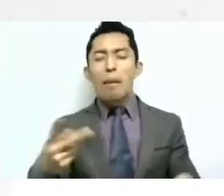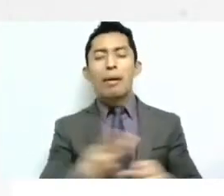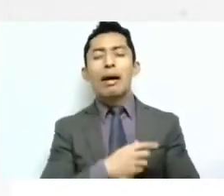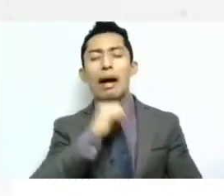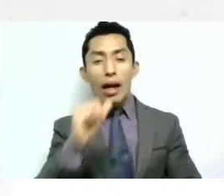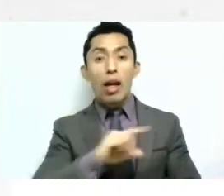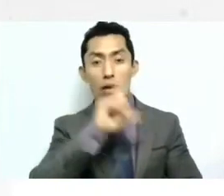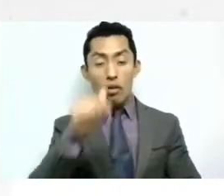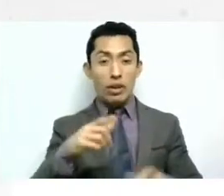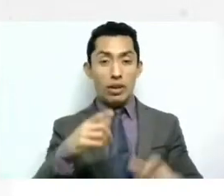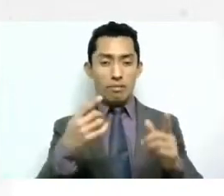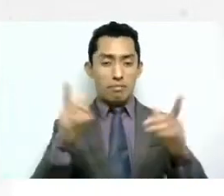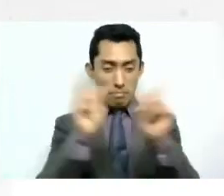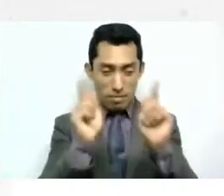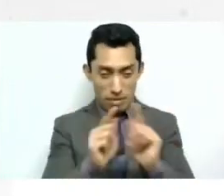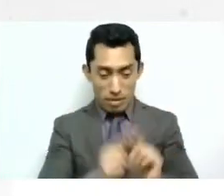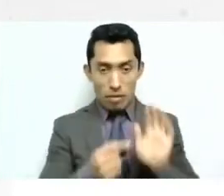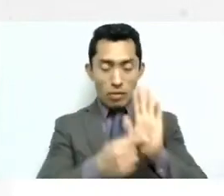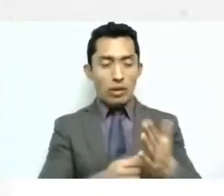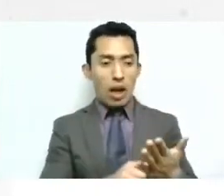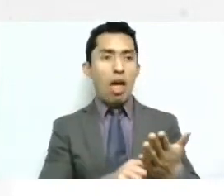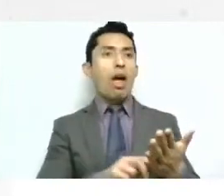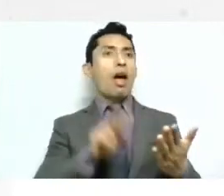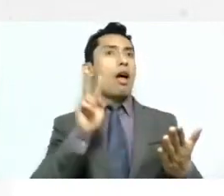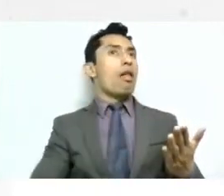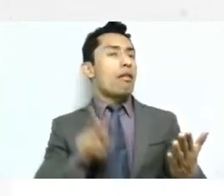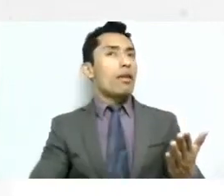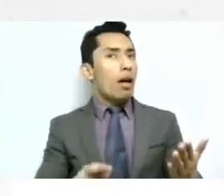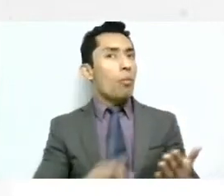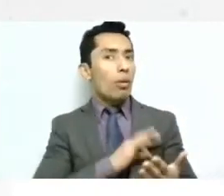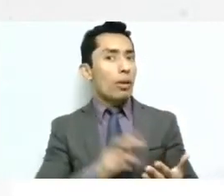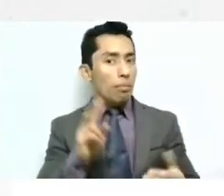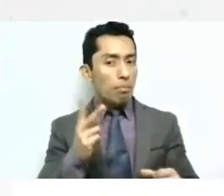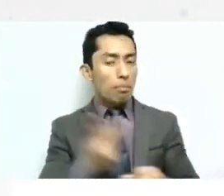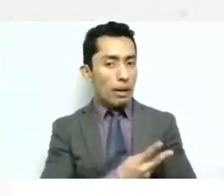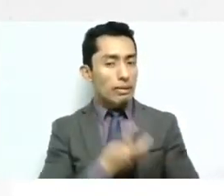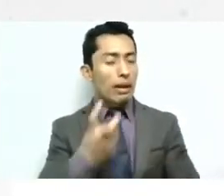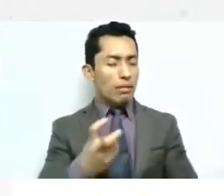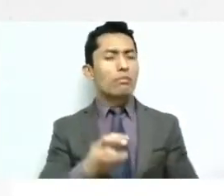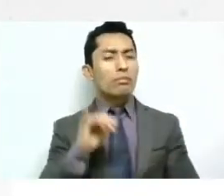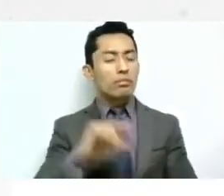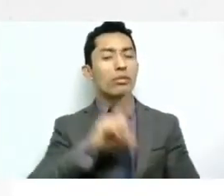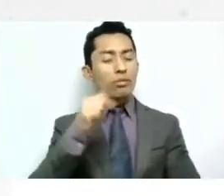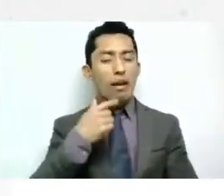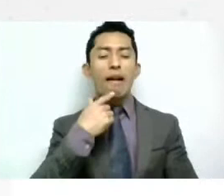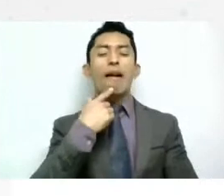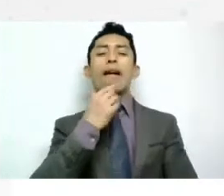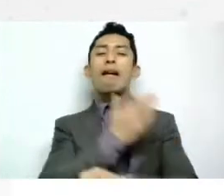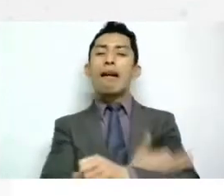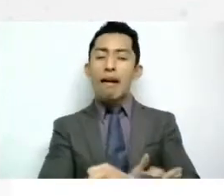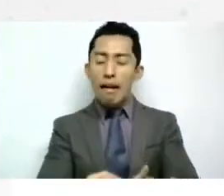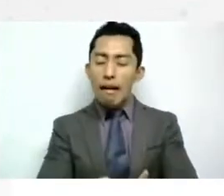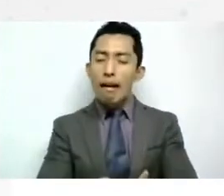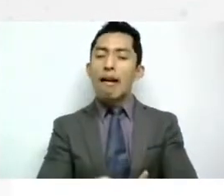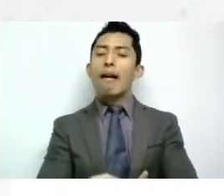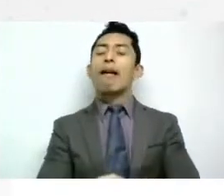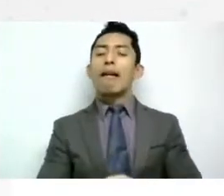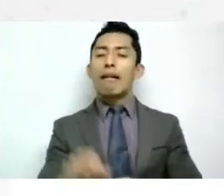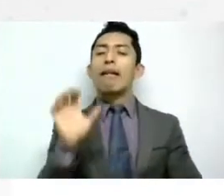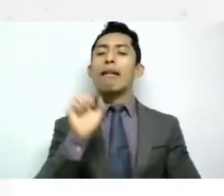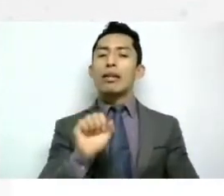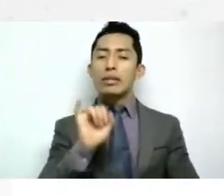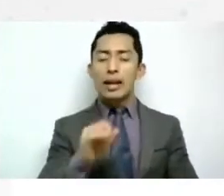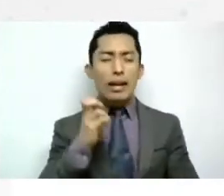más cerca pero esto es la vida real y cómo podemos entenderlo y asimilarlo esto me gustó porque aquí